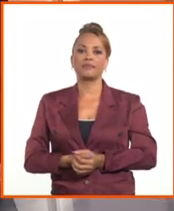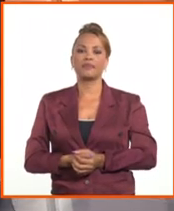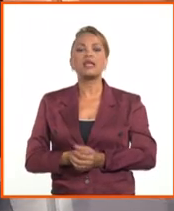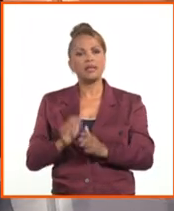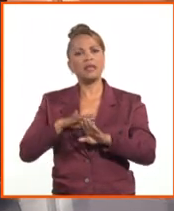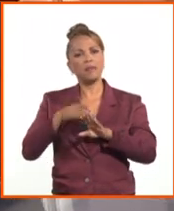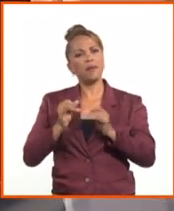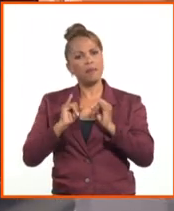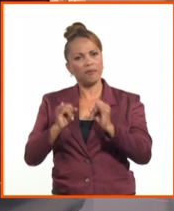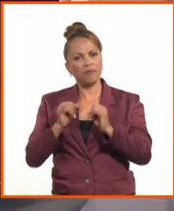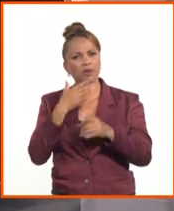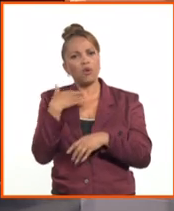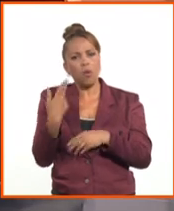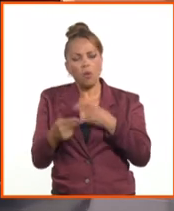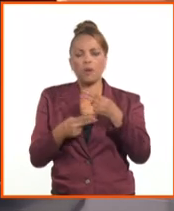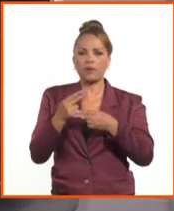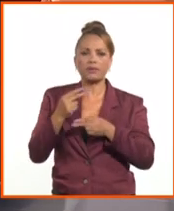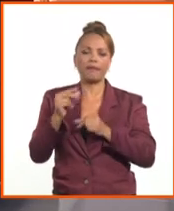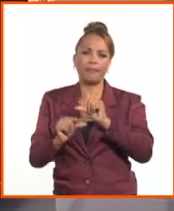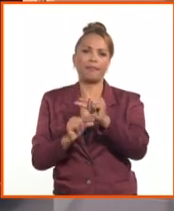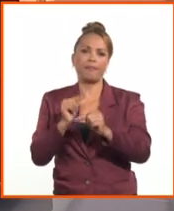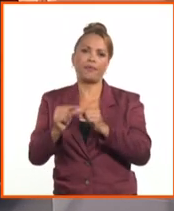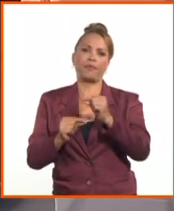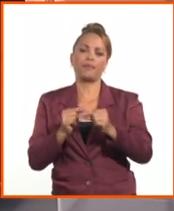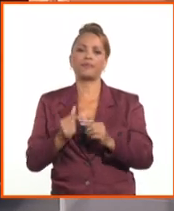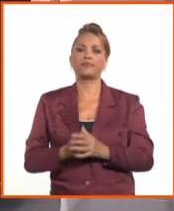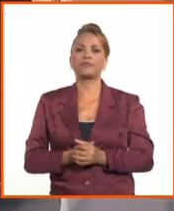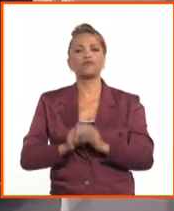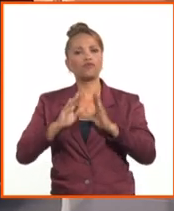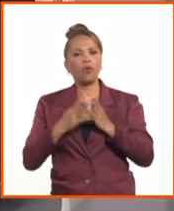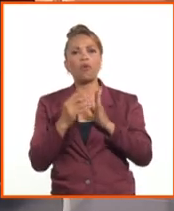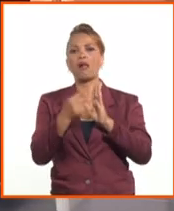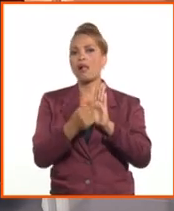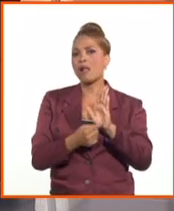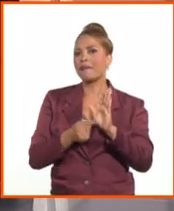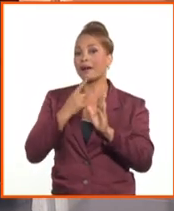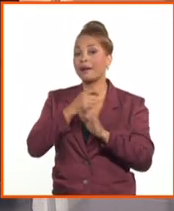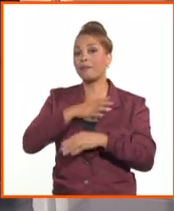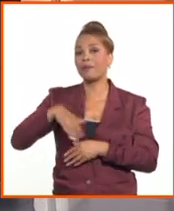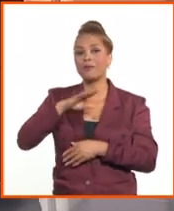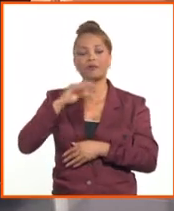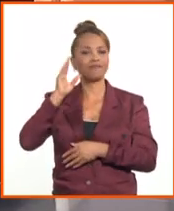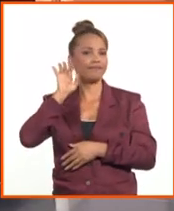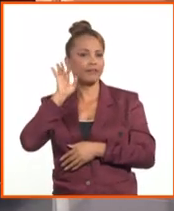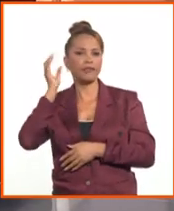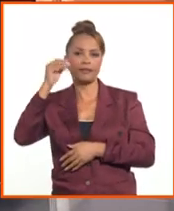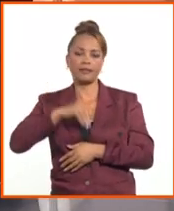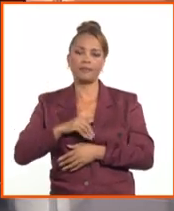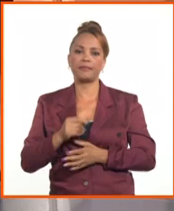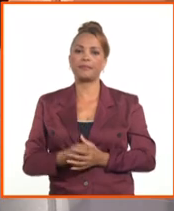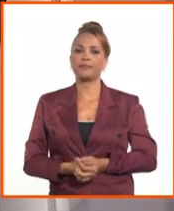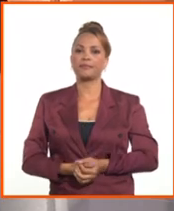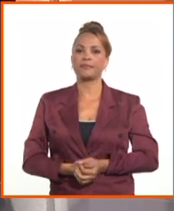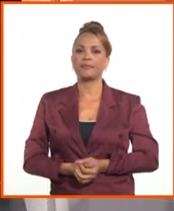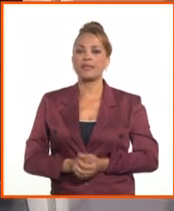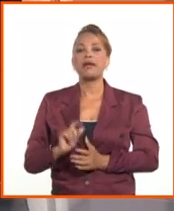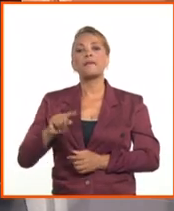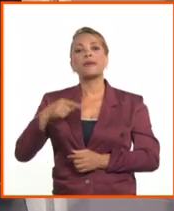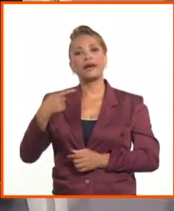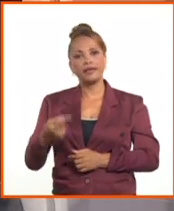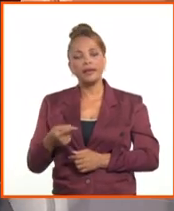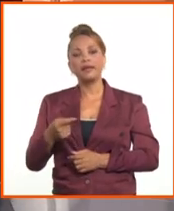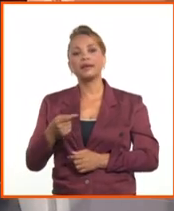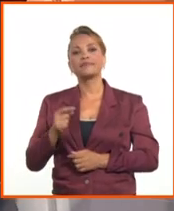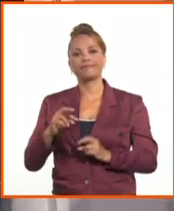además como lo haremos, y todos los detalles para que nuestro pueblo esté debidamente informado, entonces mañana iniciamos la